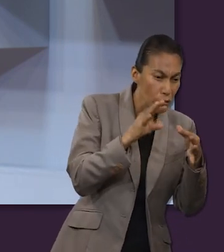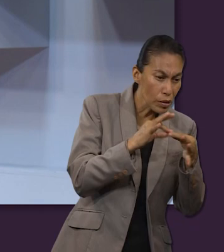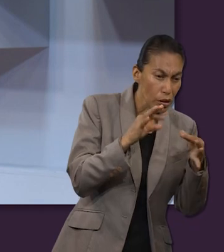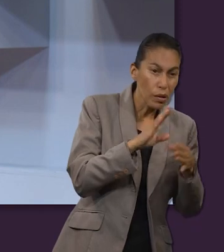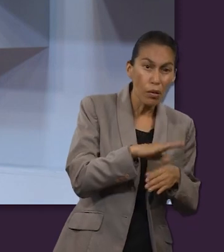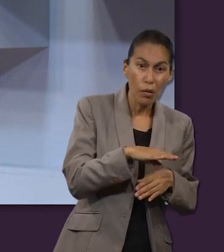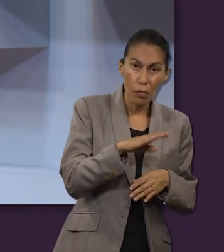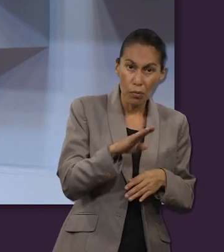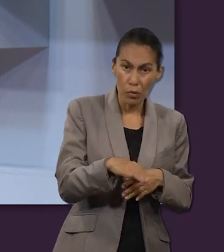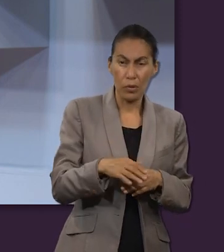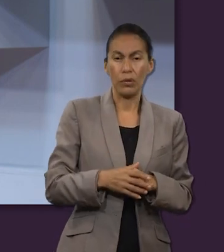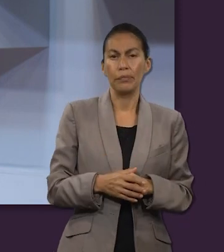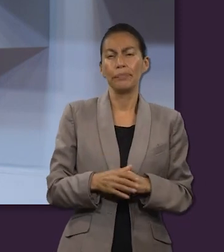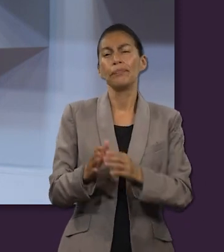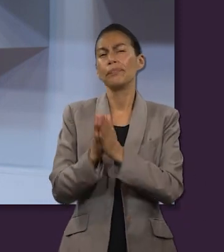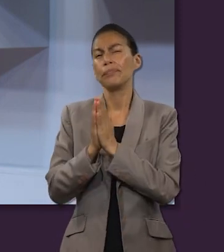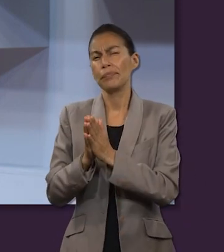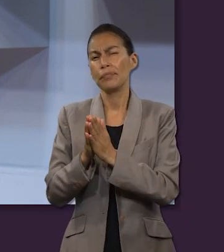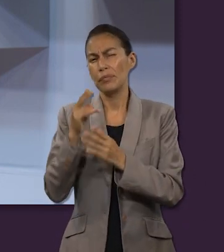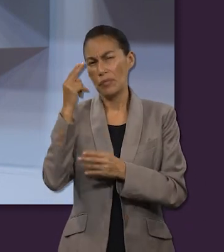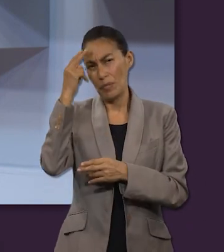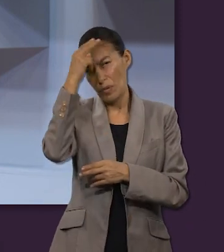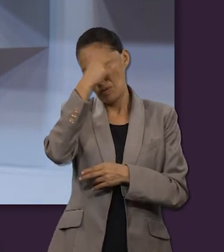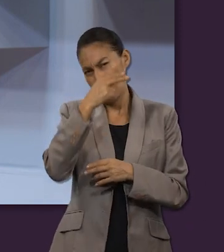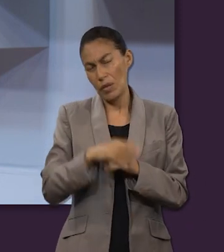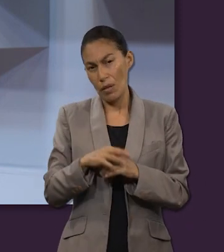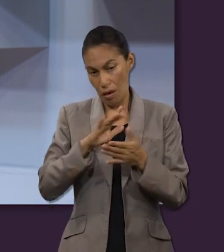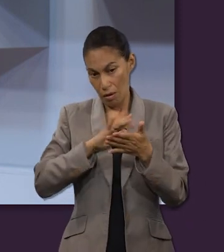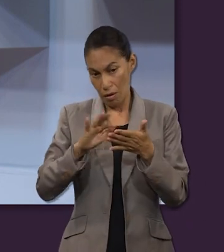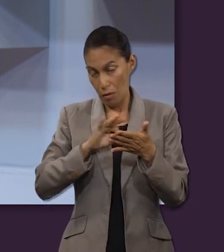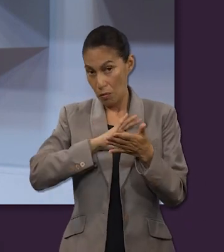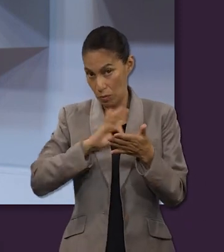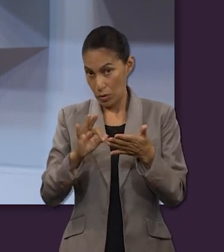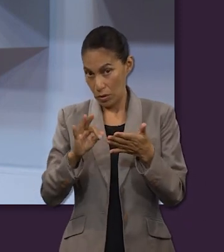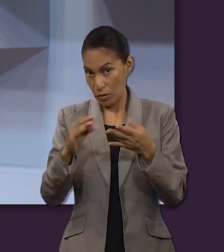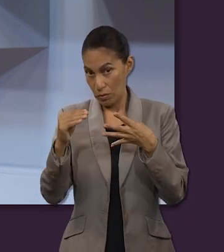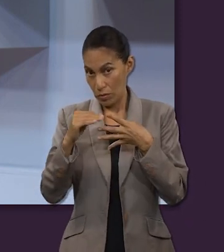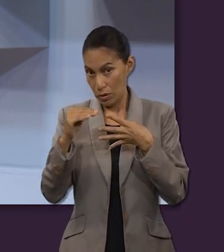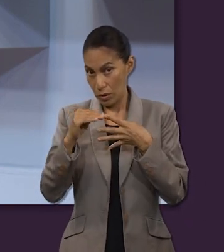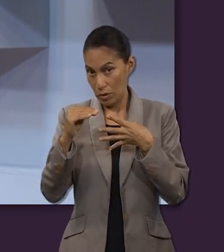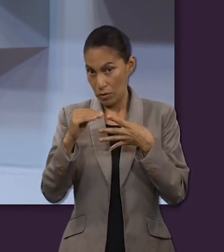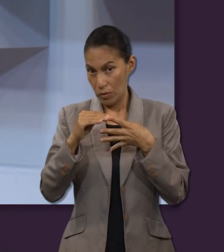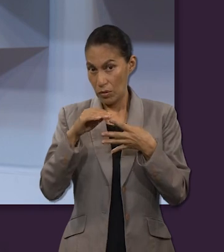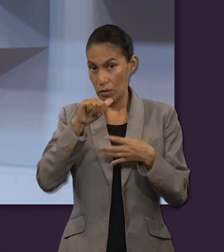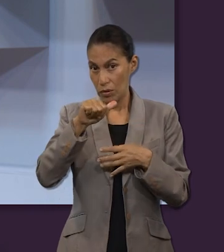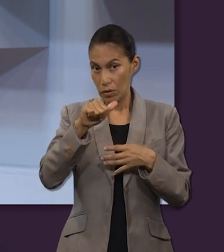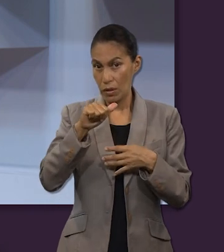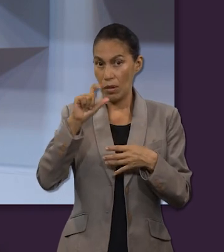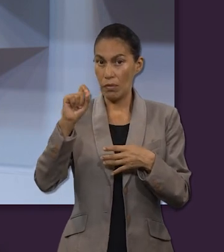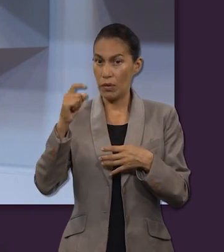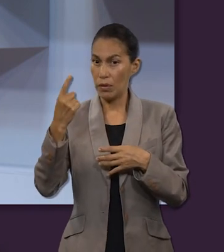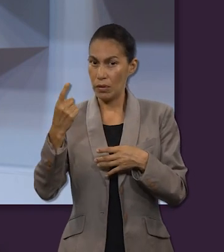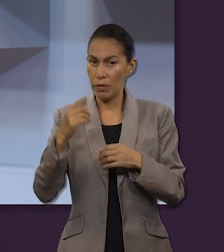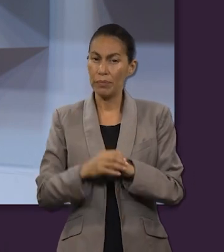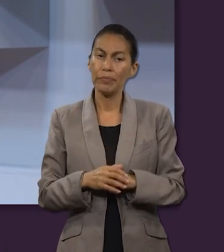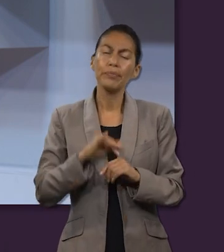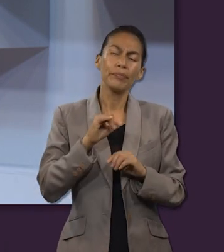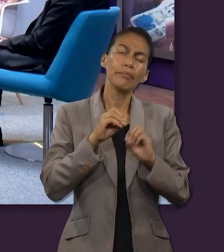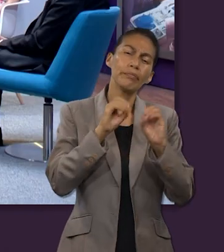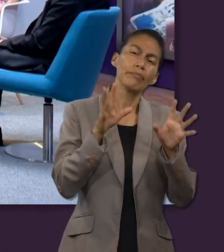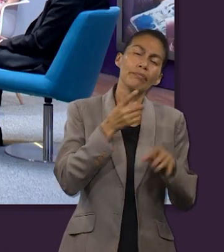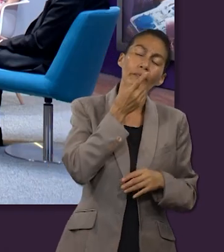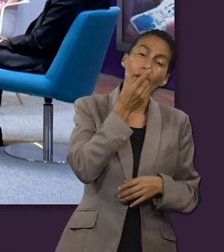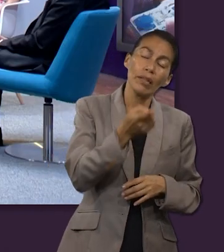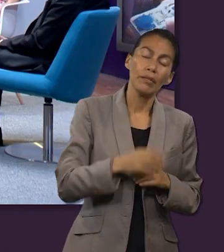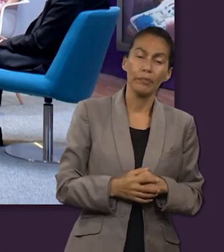con sus discípulos. Noemí, ¿nos puedes leer una de esas referencias que se encuentra en Mateo 16 con 21?